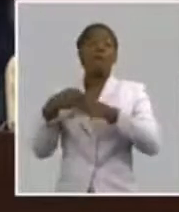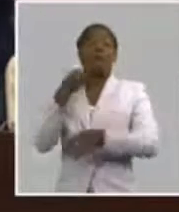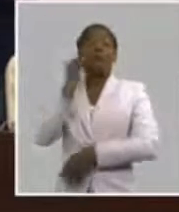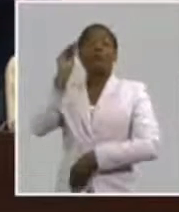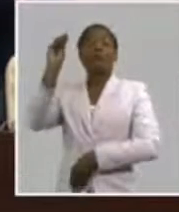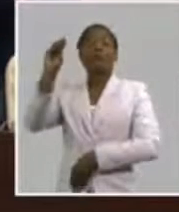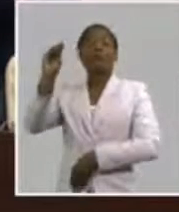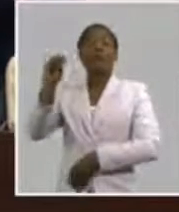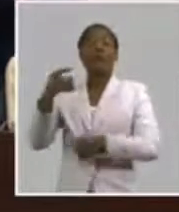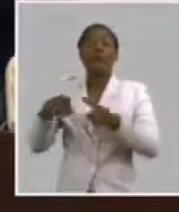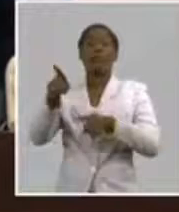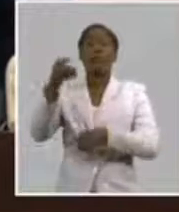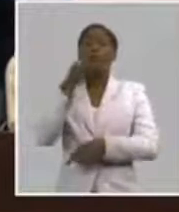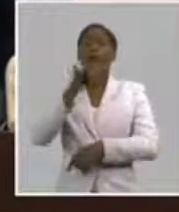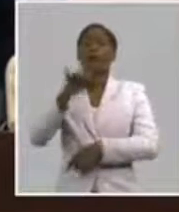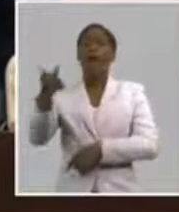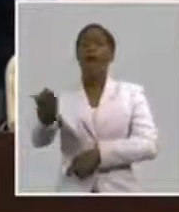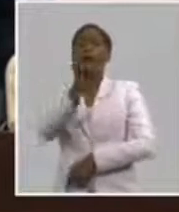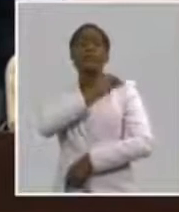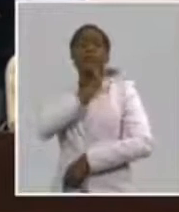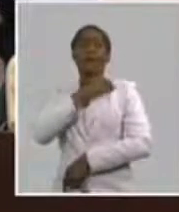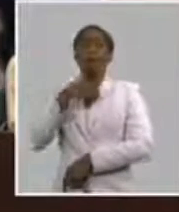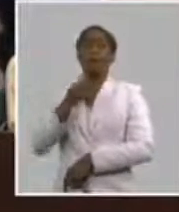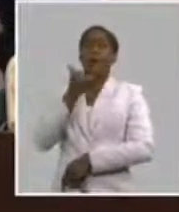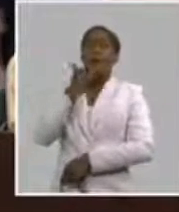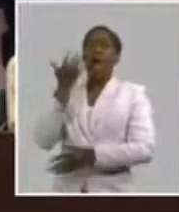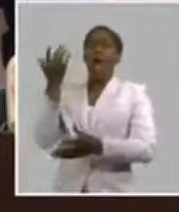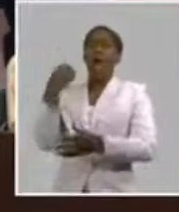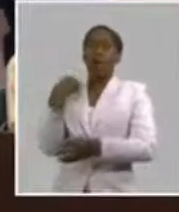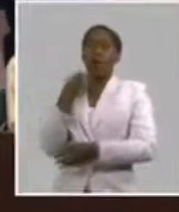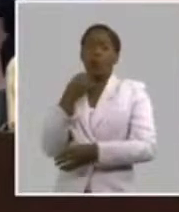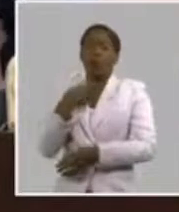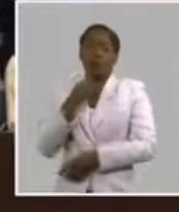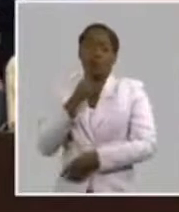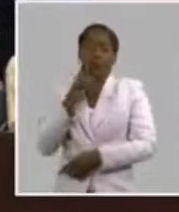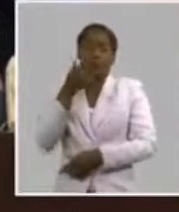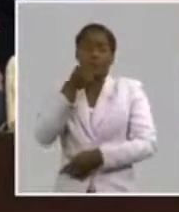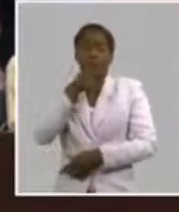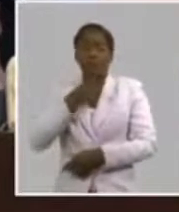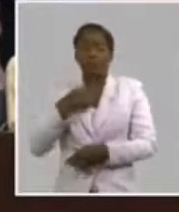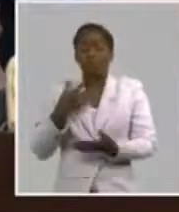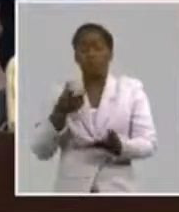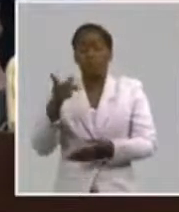profundidad una situación. Entonces para eso hay que tener capacidad. Capacidad de escuchar.